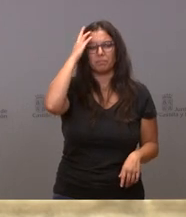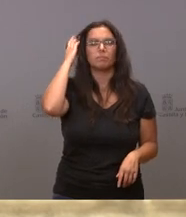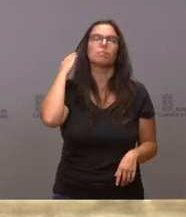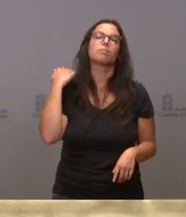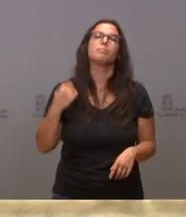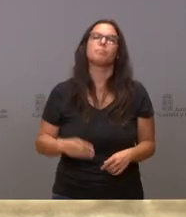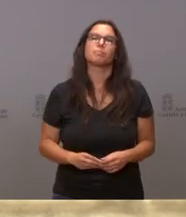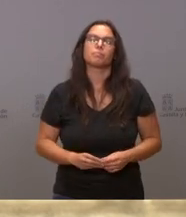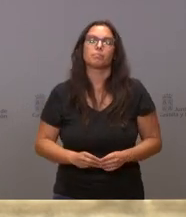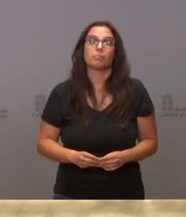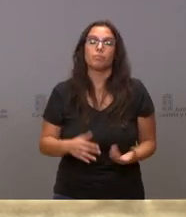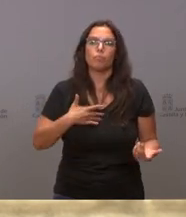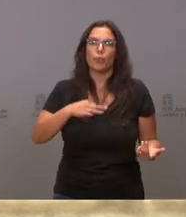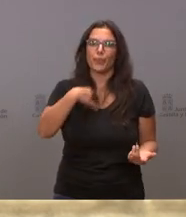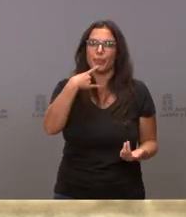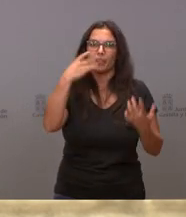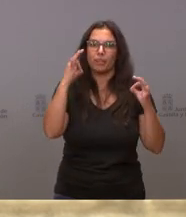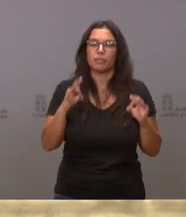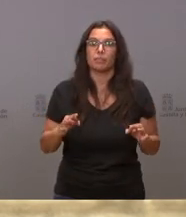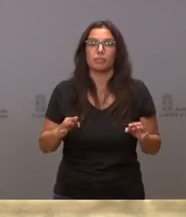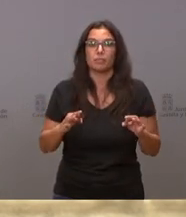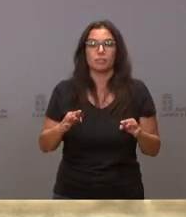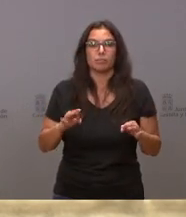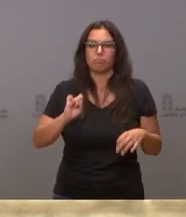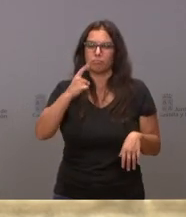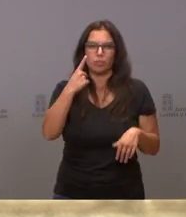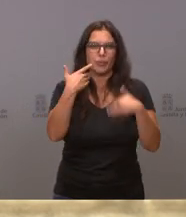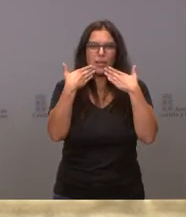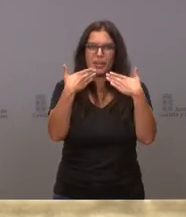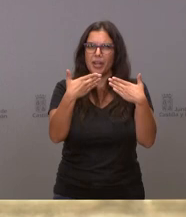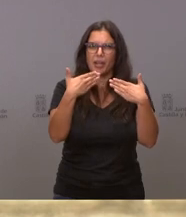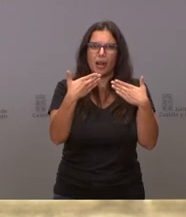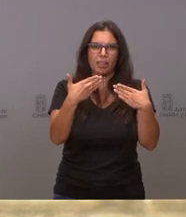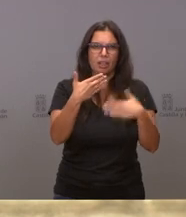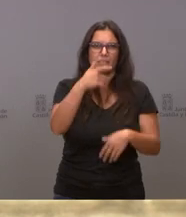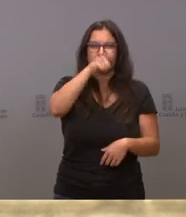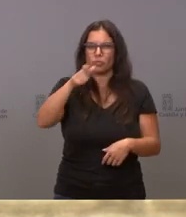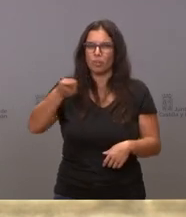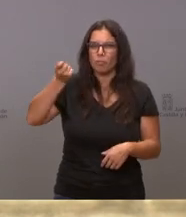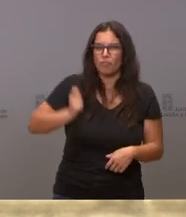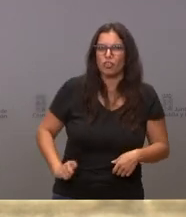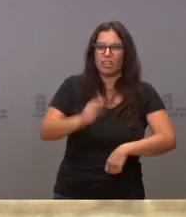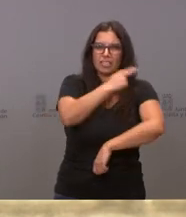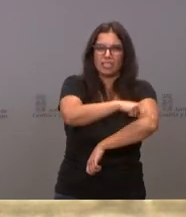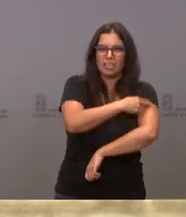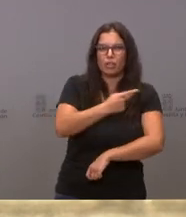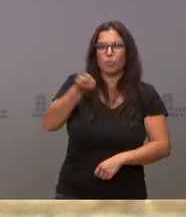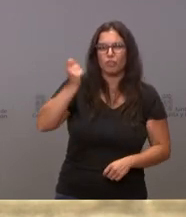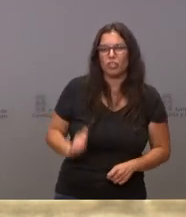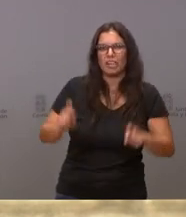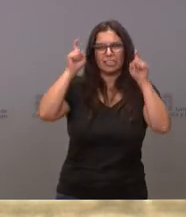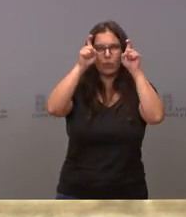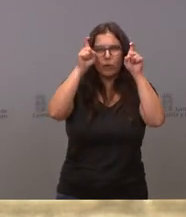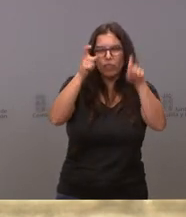pandemia, puedo decir que desde el agradecimiento al personal sanitario, al personal docente, a todos los